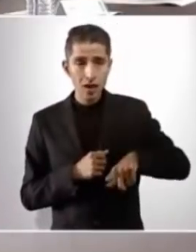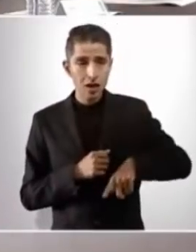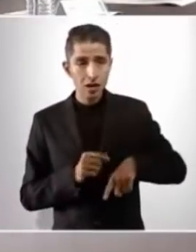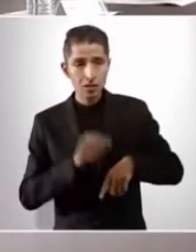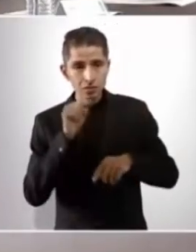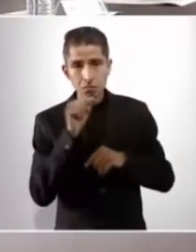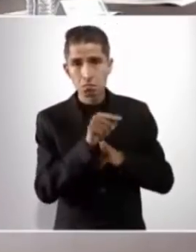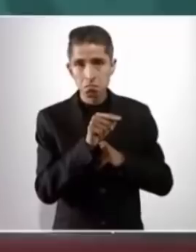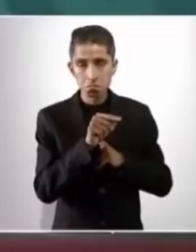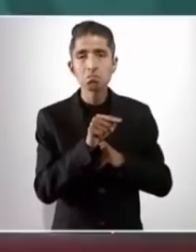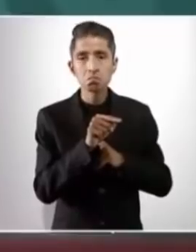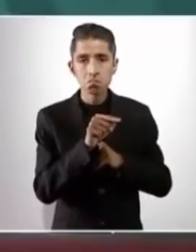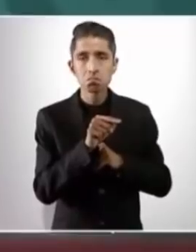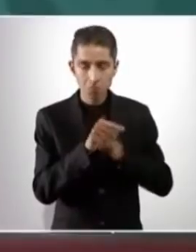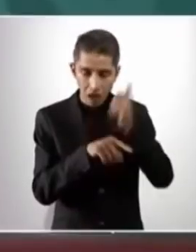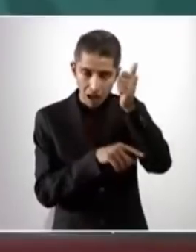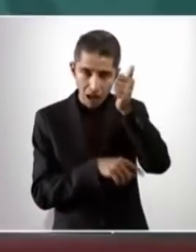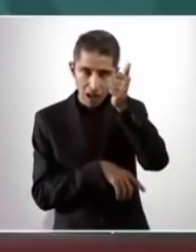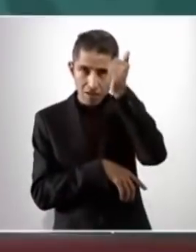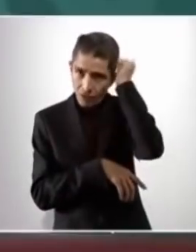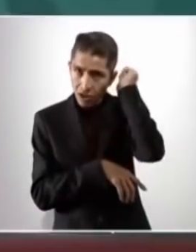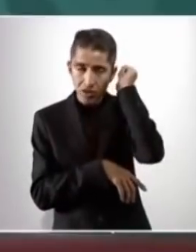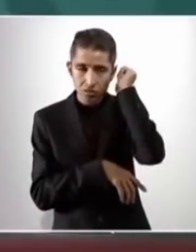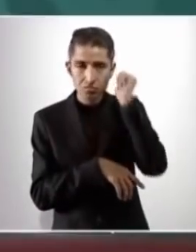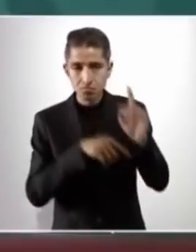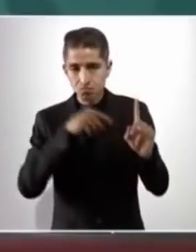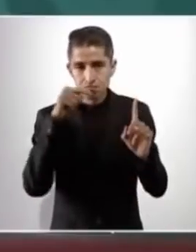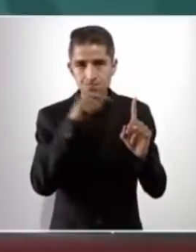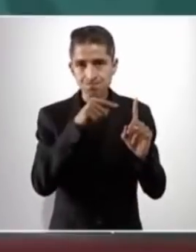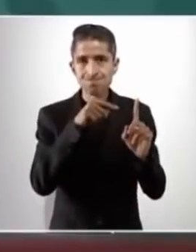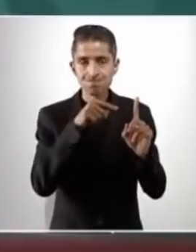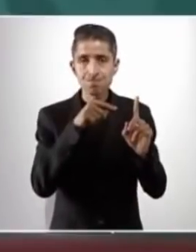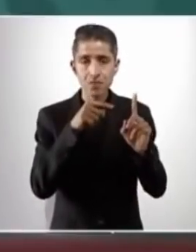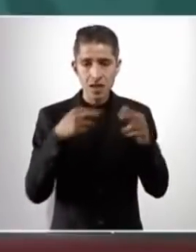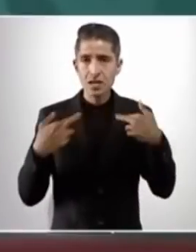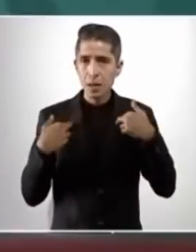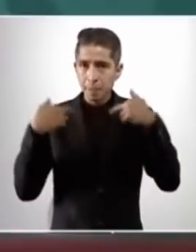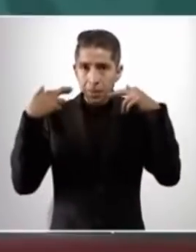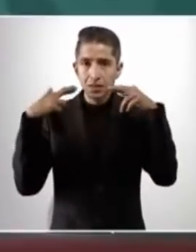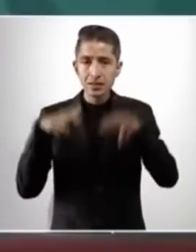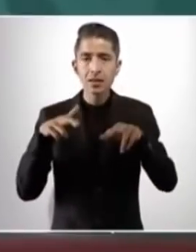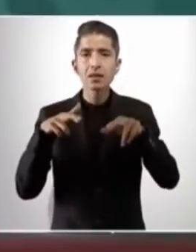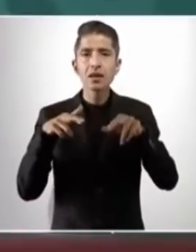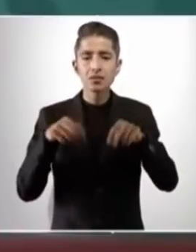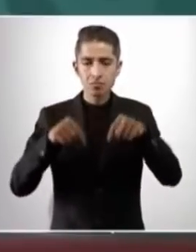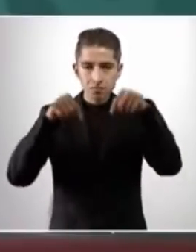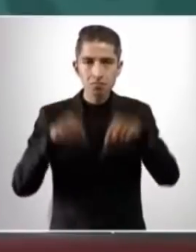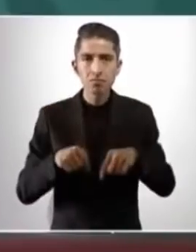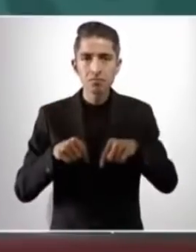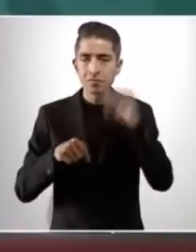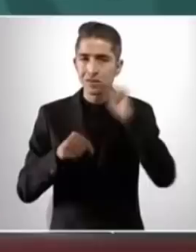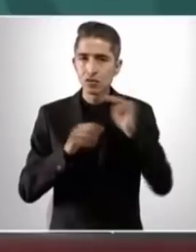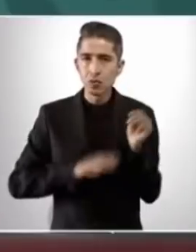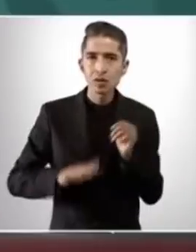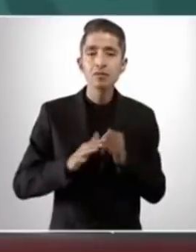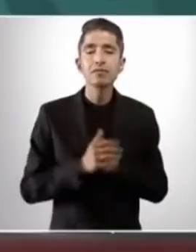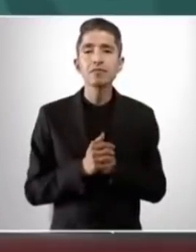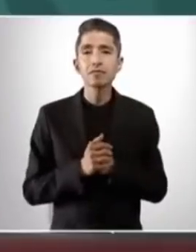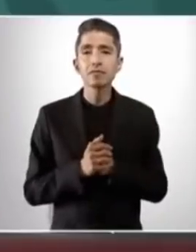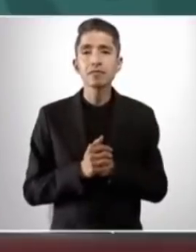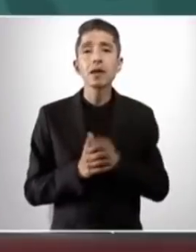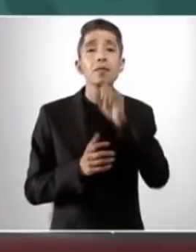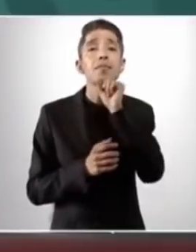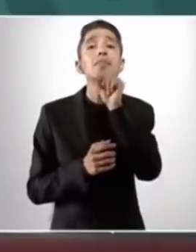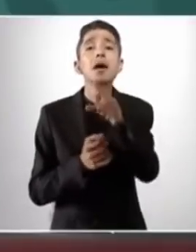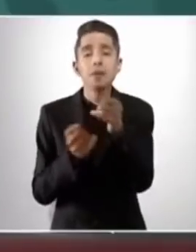Alfredo Ramírez Bedoya. Él me va a representar y va a